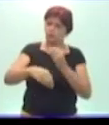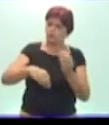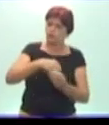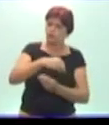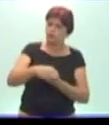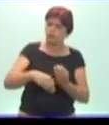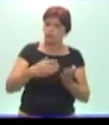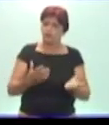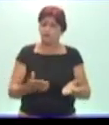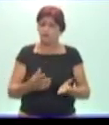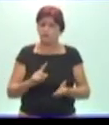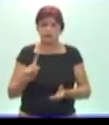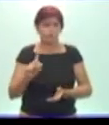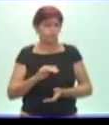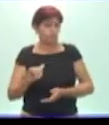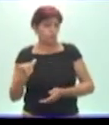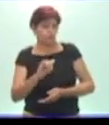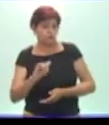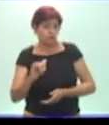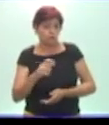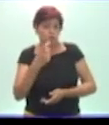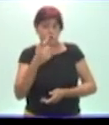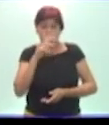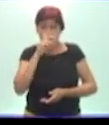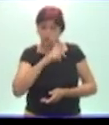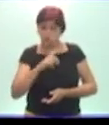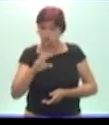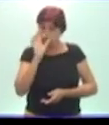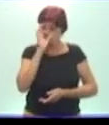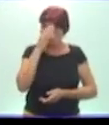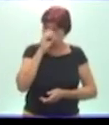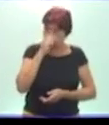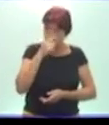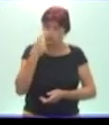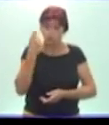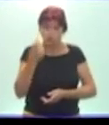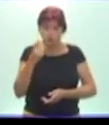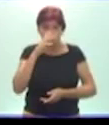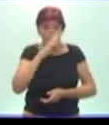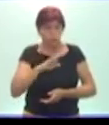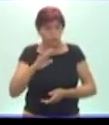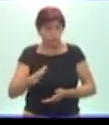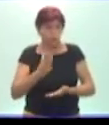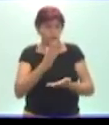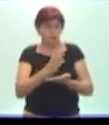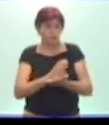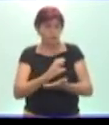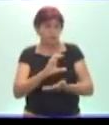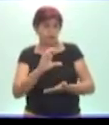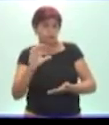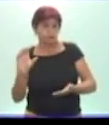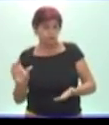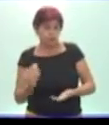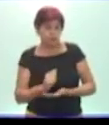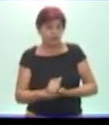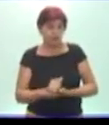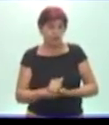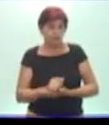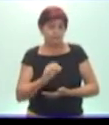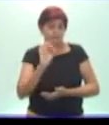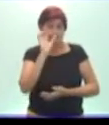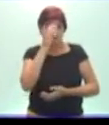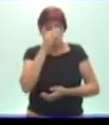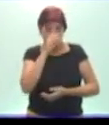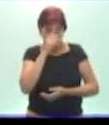lo mismo un niño de la primera infancia a un niño de edad escolar. Y eso es importante que lo tengamos en cuenta. En la primera infancia la